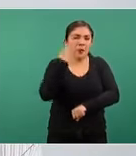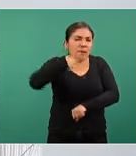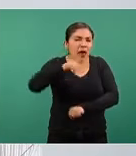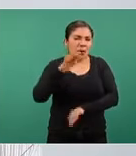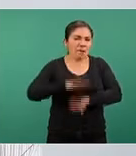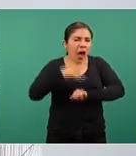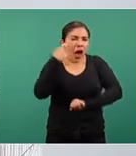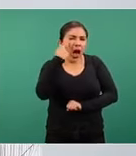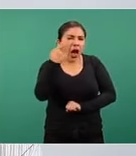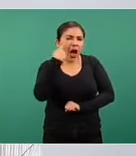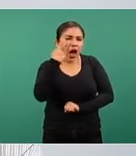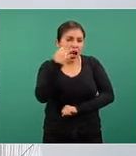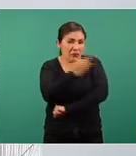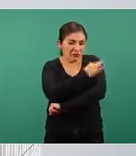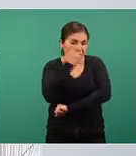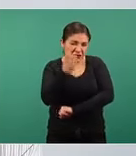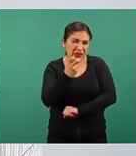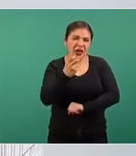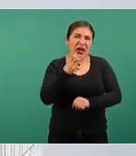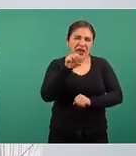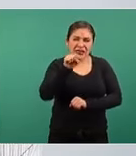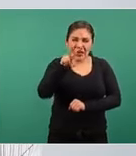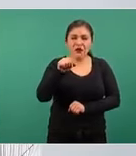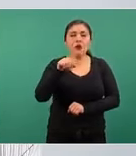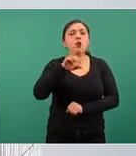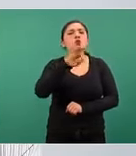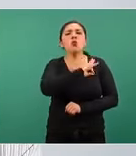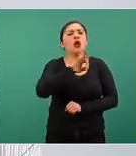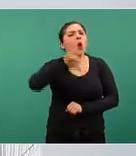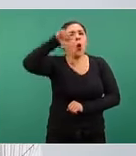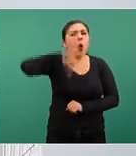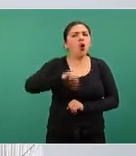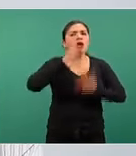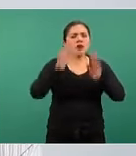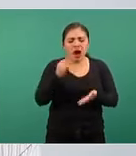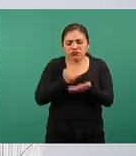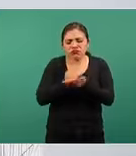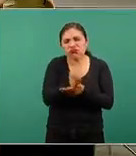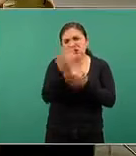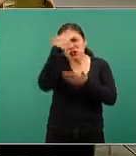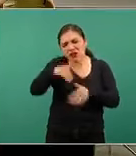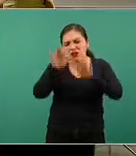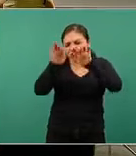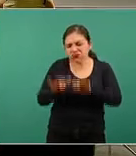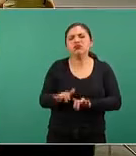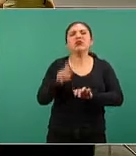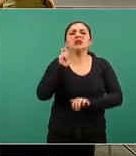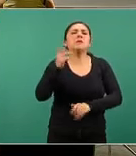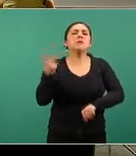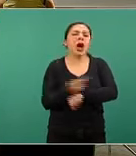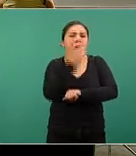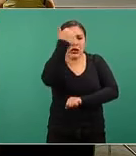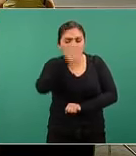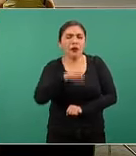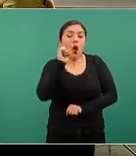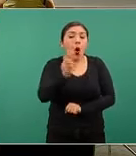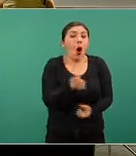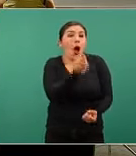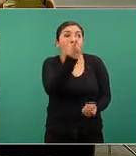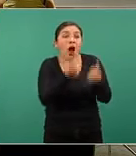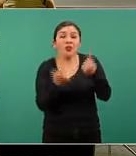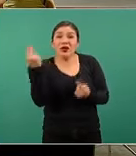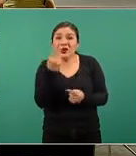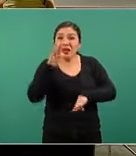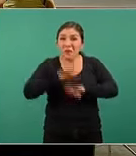de los casos las dictaminaciones pueden darse en el mismo día en el que se presentan o en algunas dado que se necesitan elementos específicos de